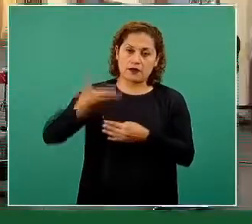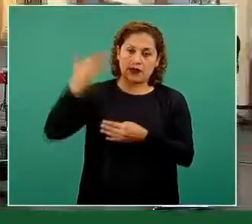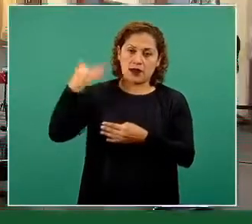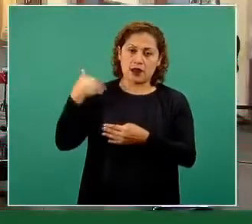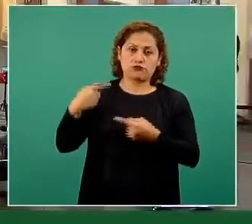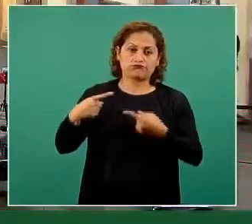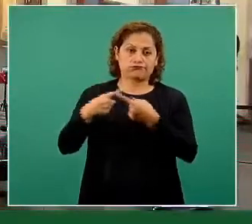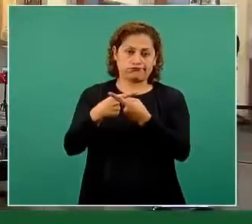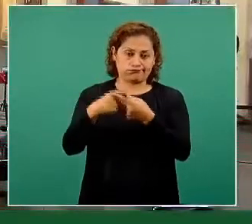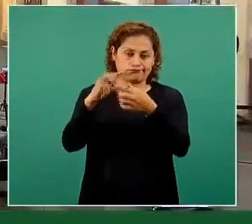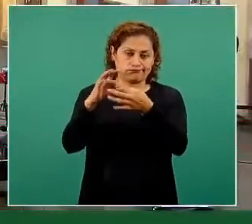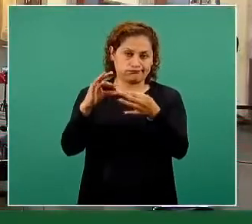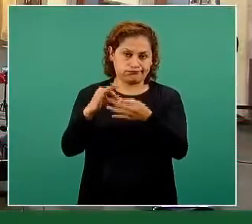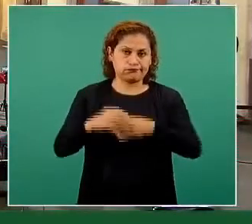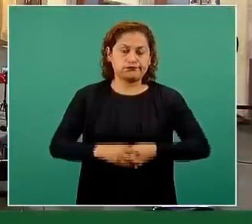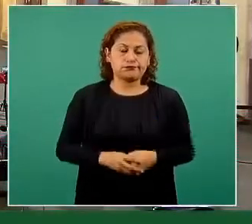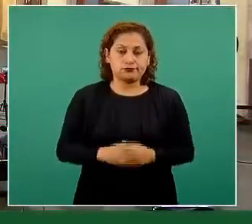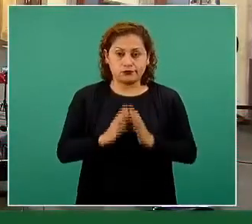sentido.